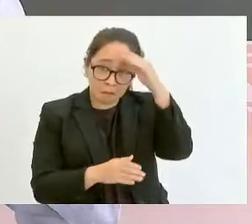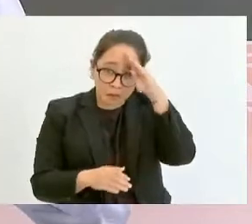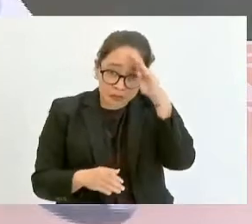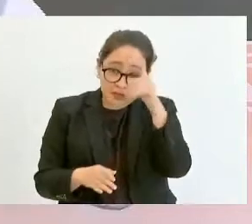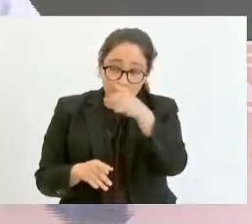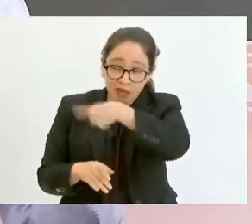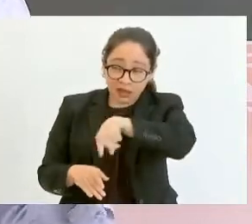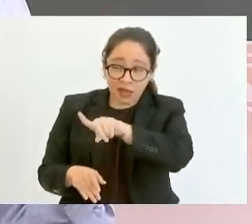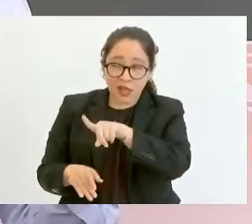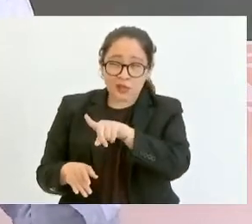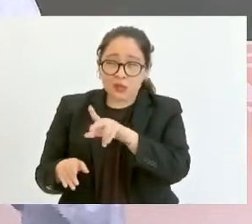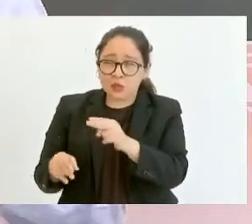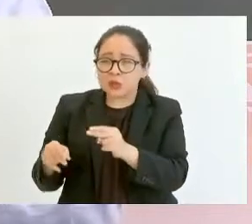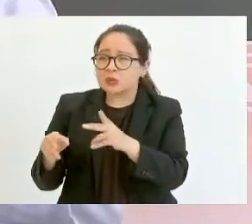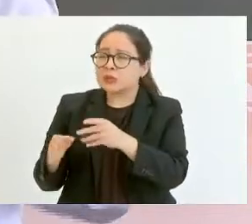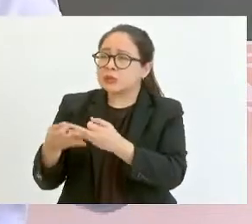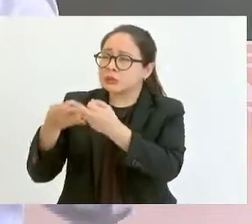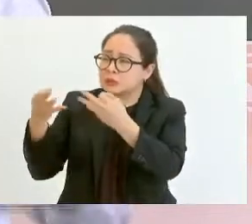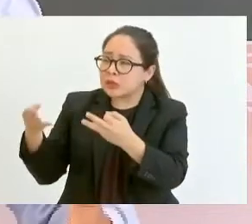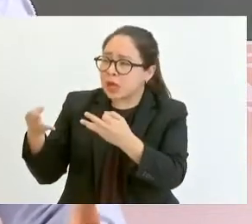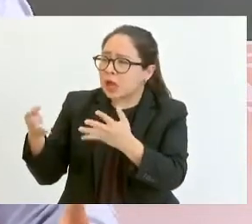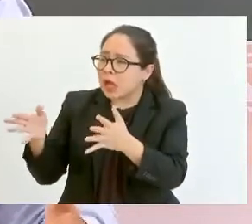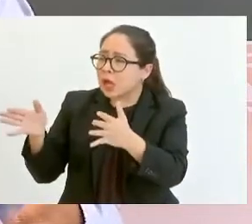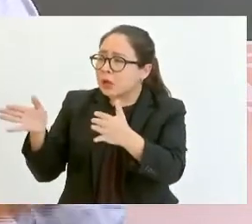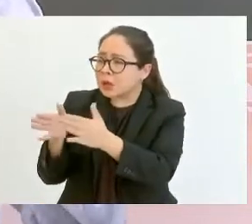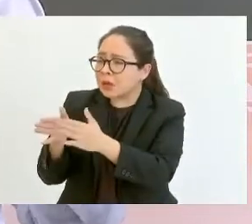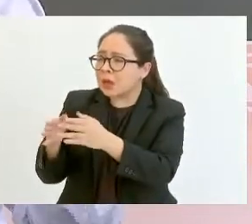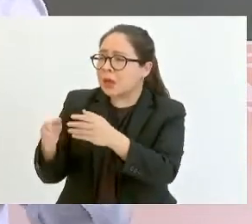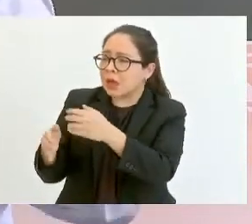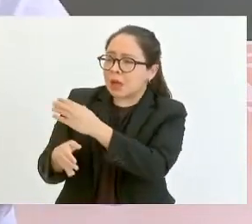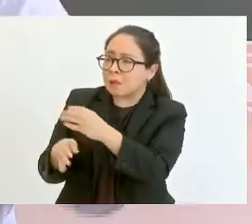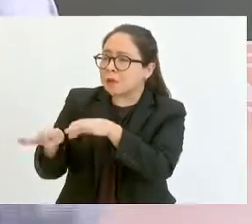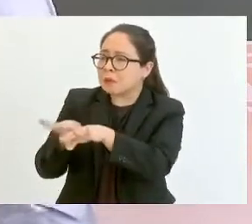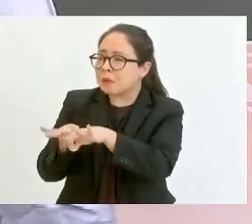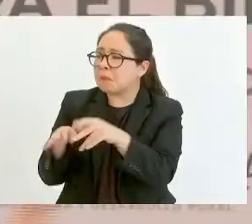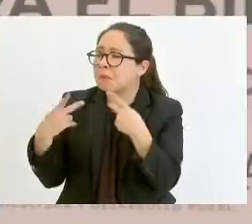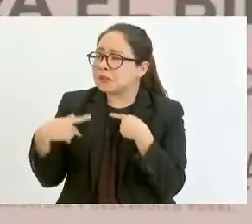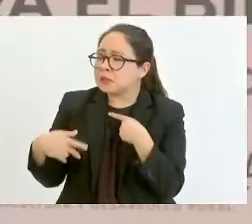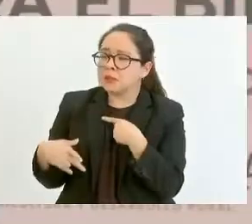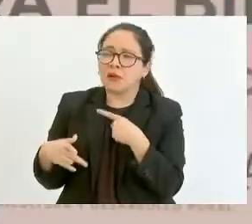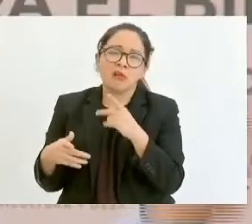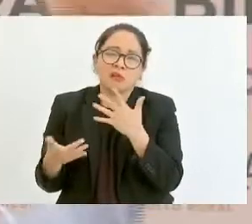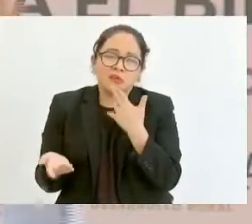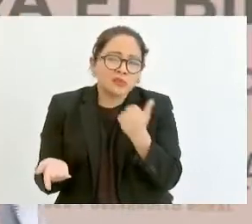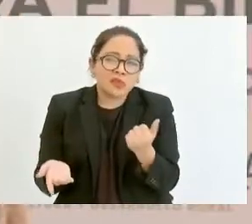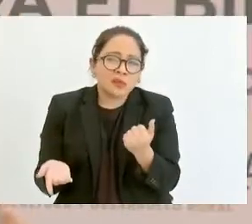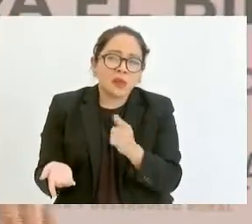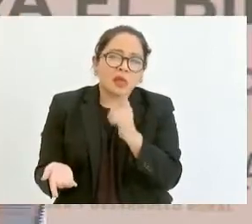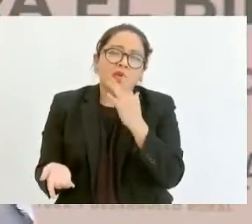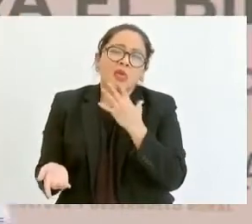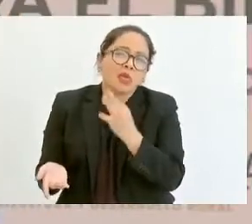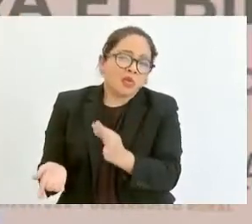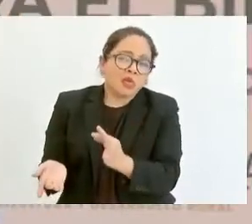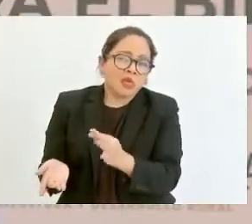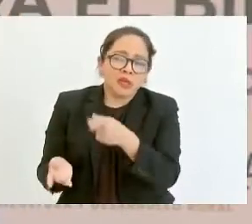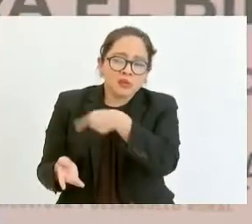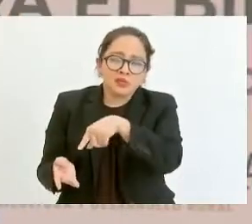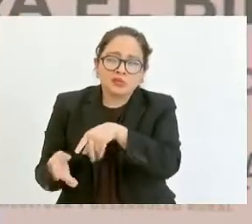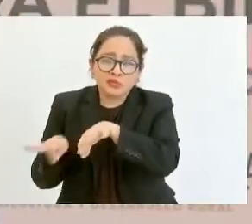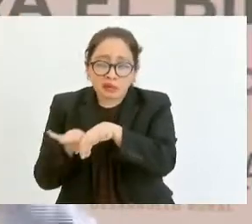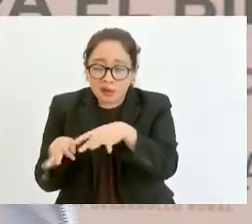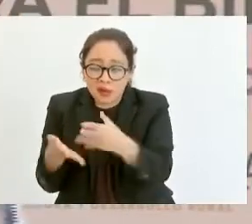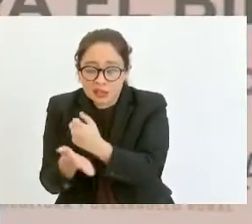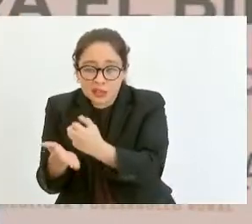productores es asistencialismo, es tirar dinero a la basura porque no son productivos. Pero ese es un pensamiento